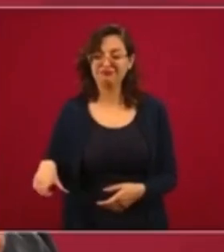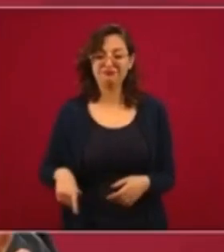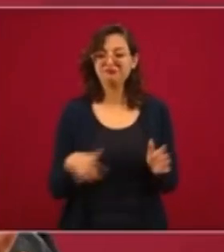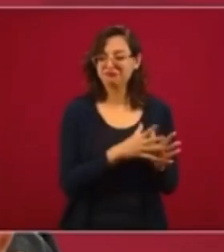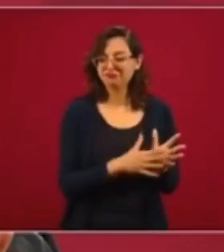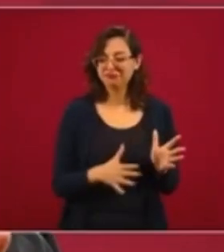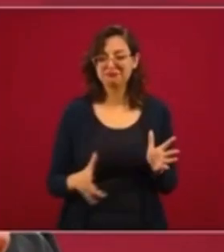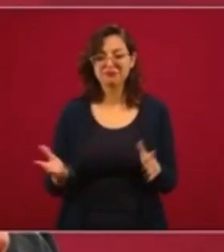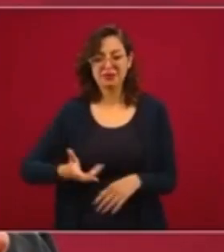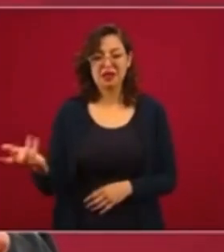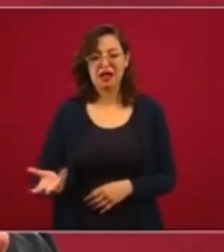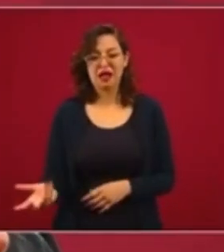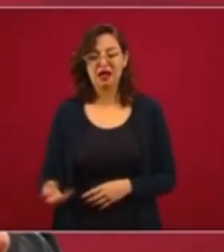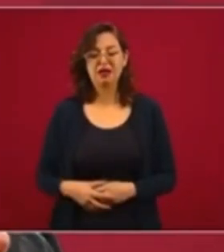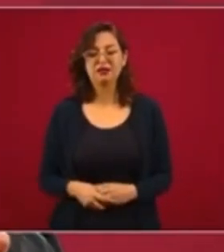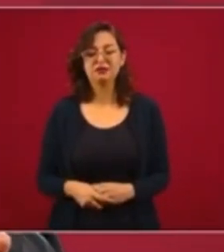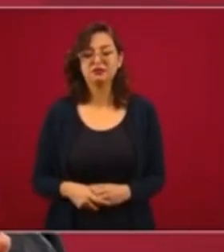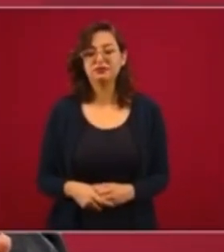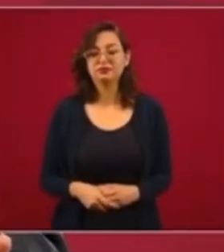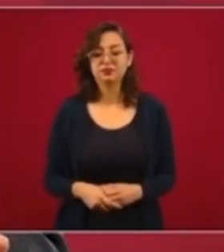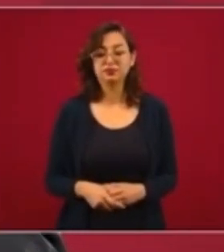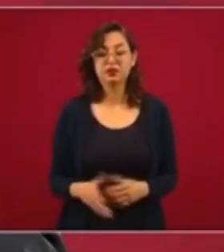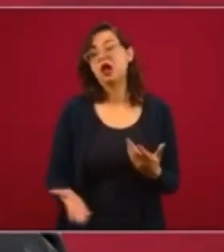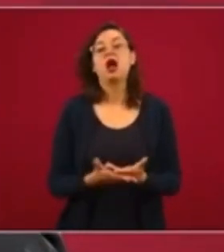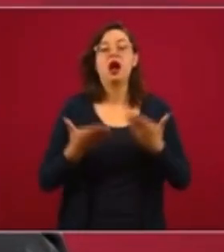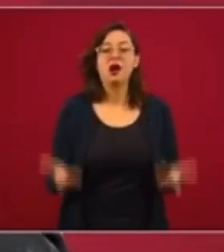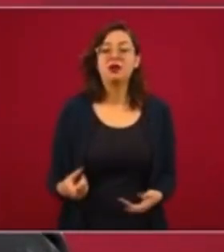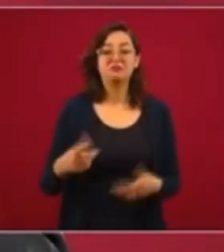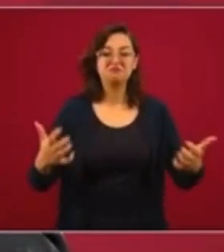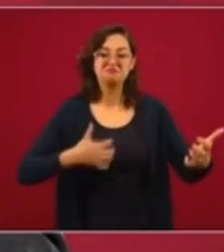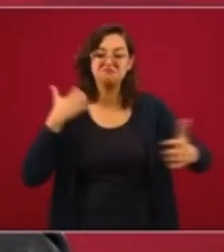Entonces por eso, tanto coraje